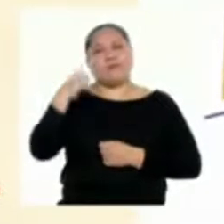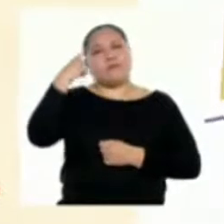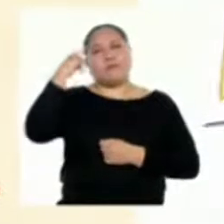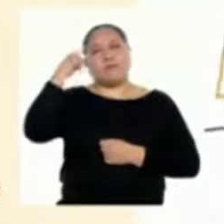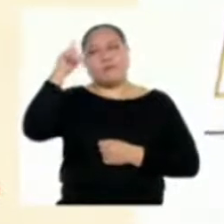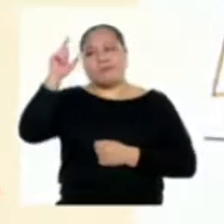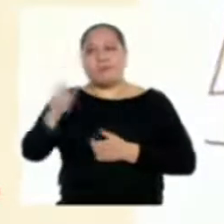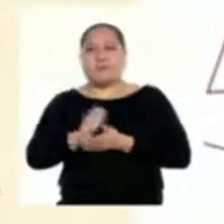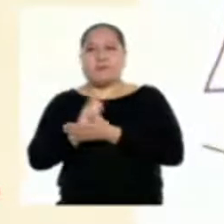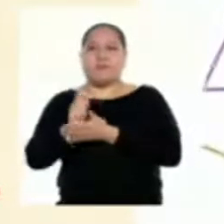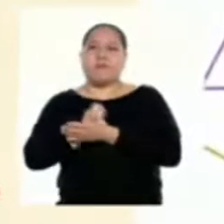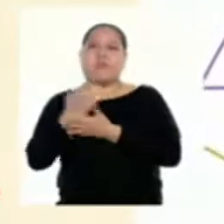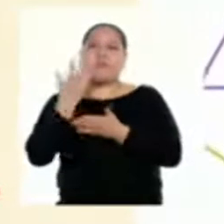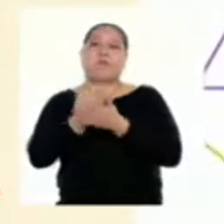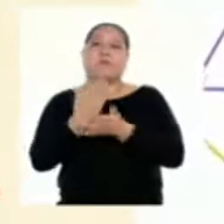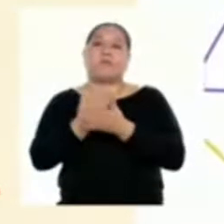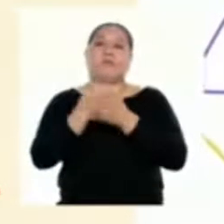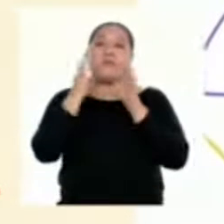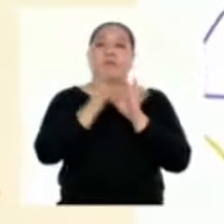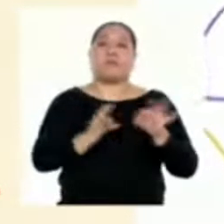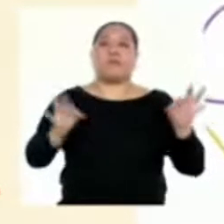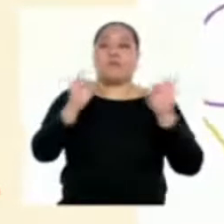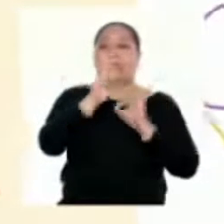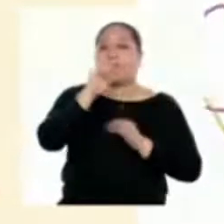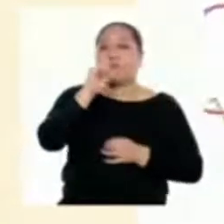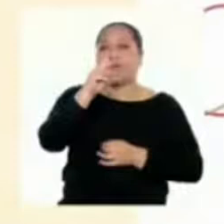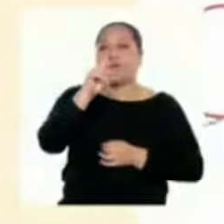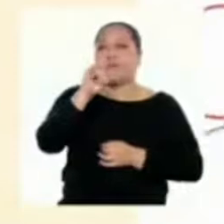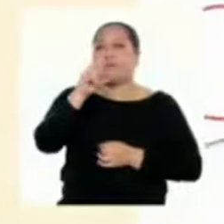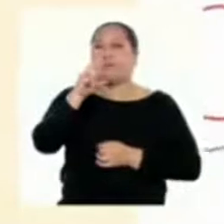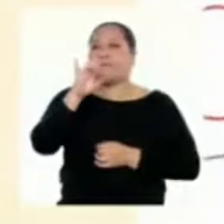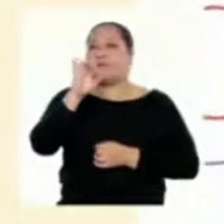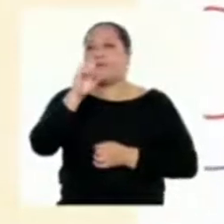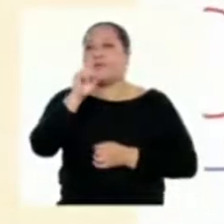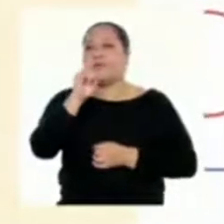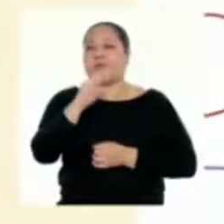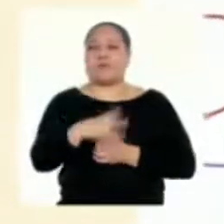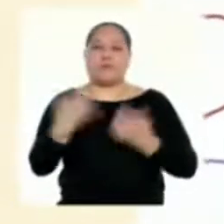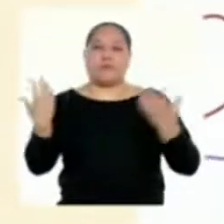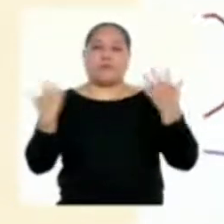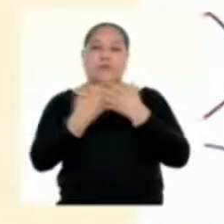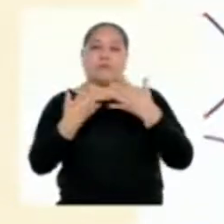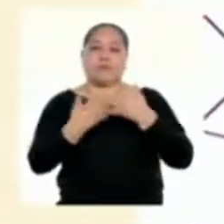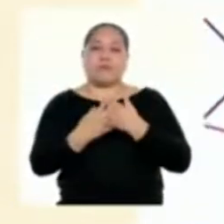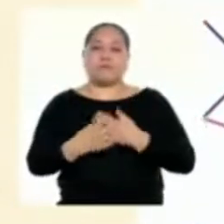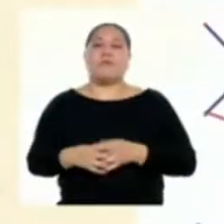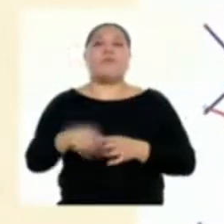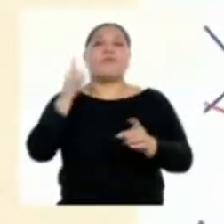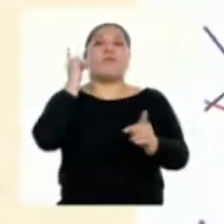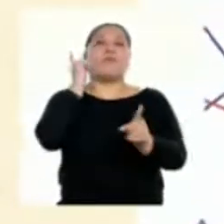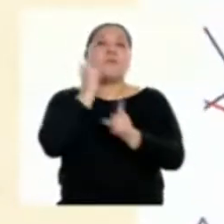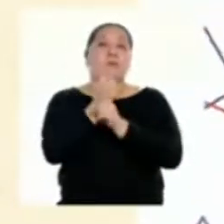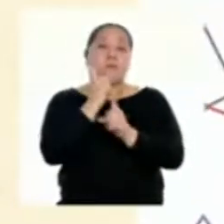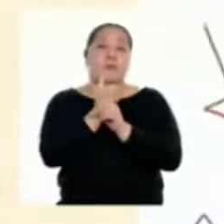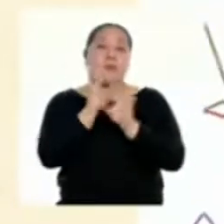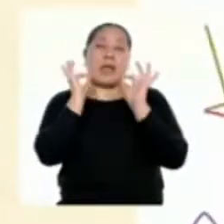sustentando la importancia de la biodiversidad, demostrando la relación entre nuestra calidad de vida y el mantener los ecosistemas vivos y